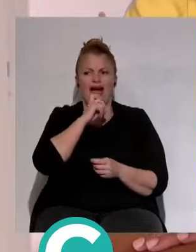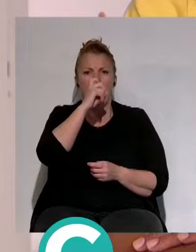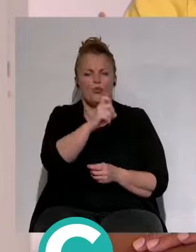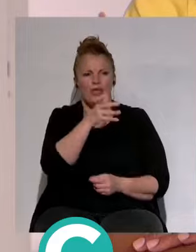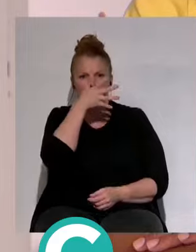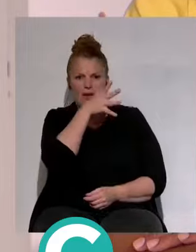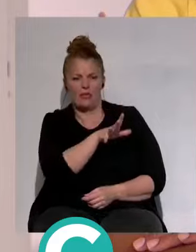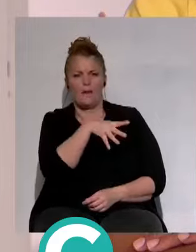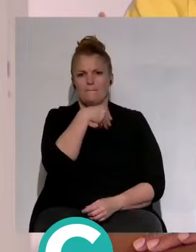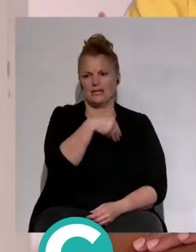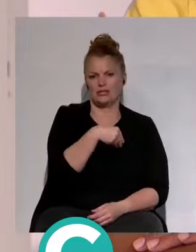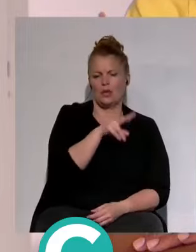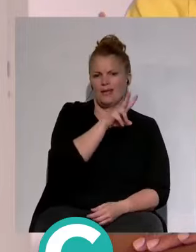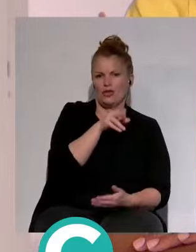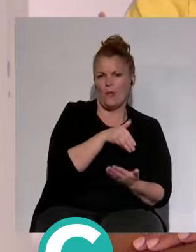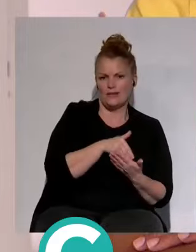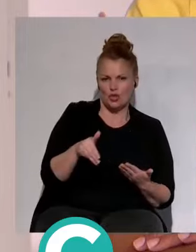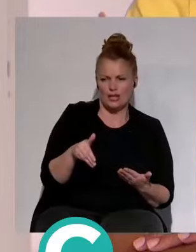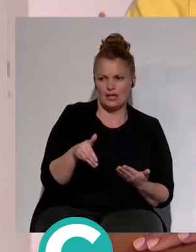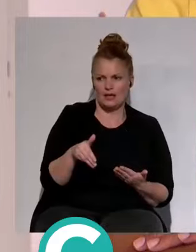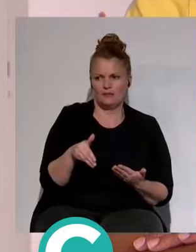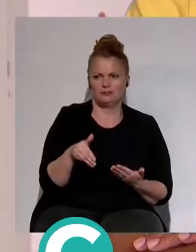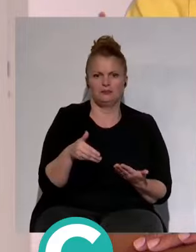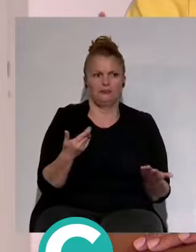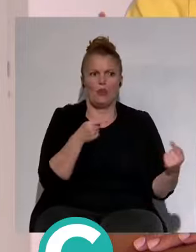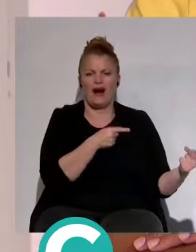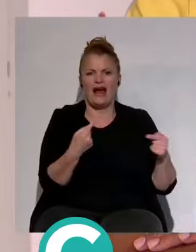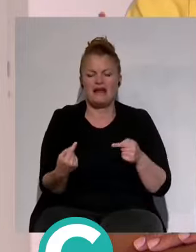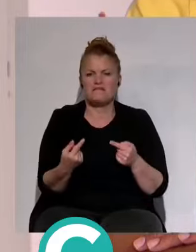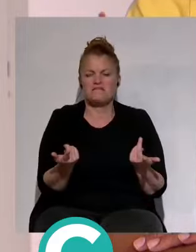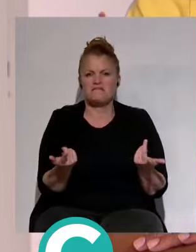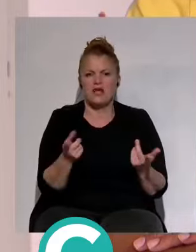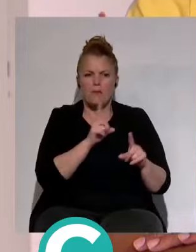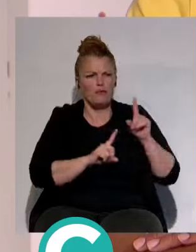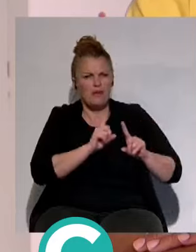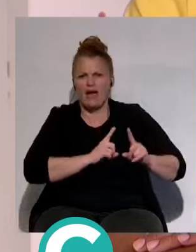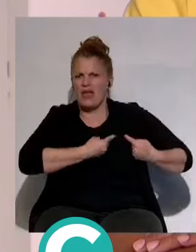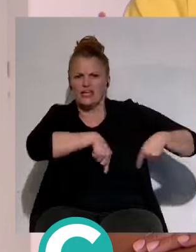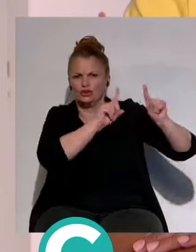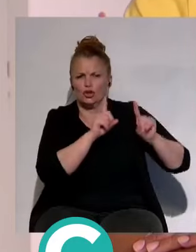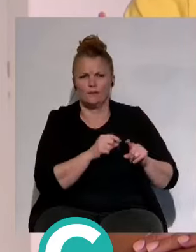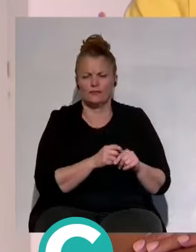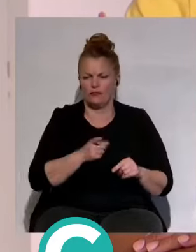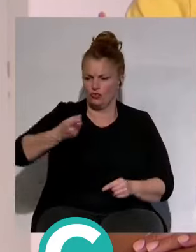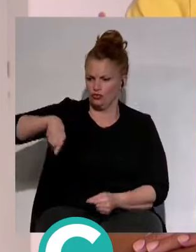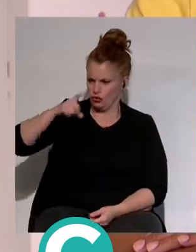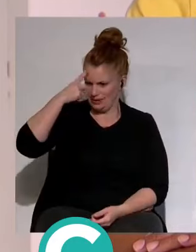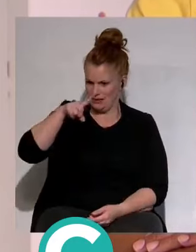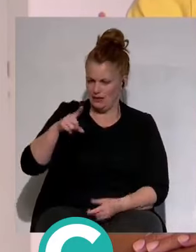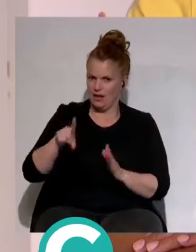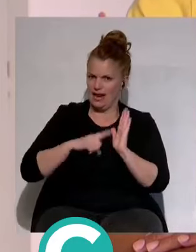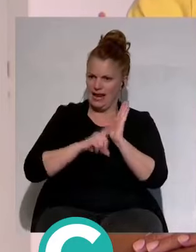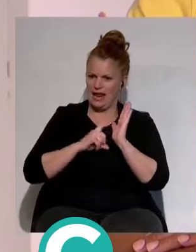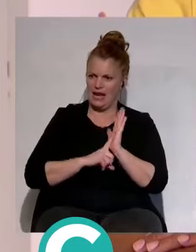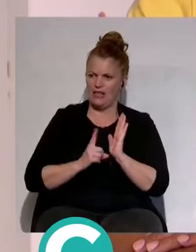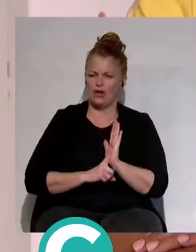Manolo Vizcaíno de 22 millones. Pero yo pregunto, ustedes que se ve más derecha, porque yo de